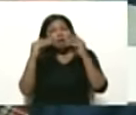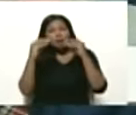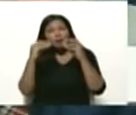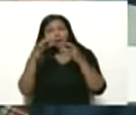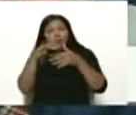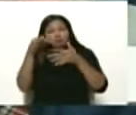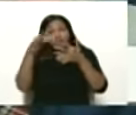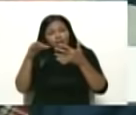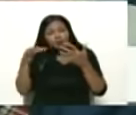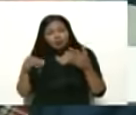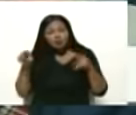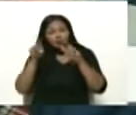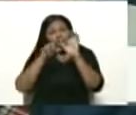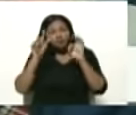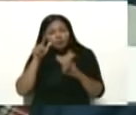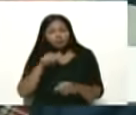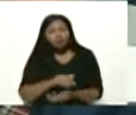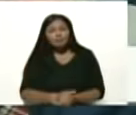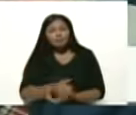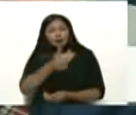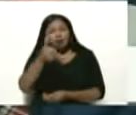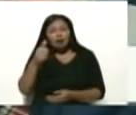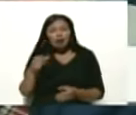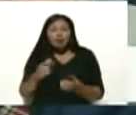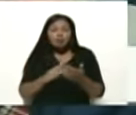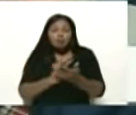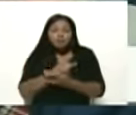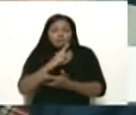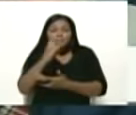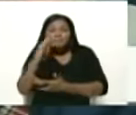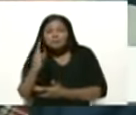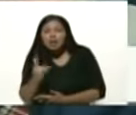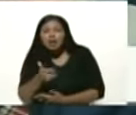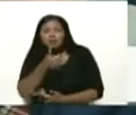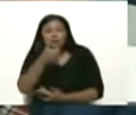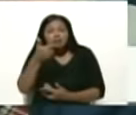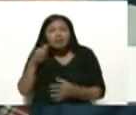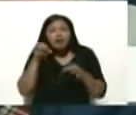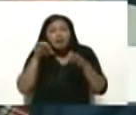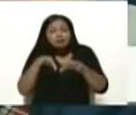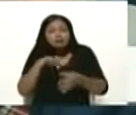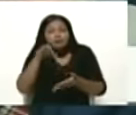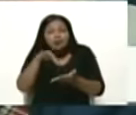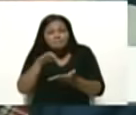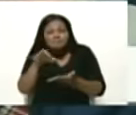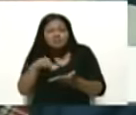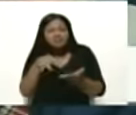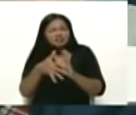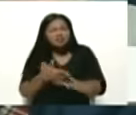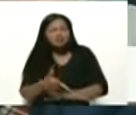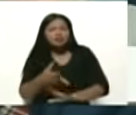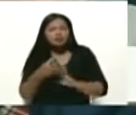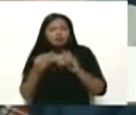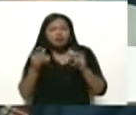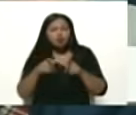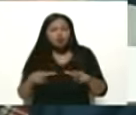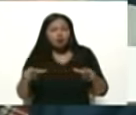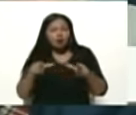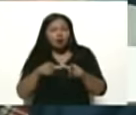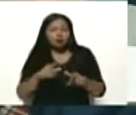detalles de cada planta de cada plantación de cada semilla de cada hectárea